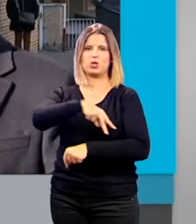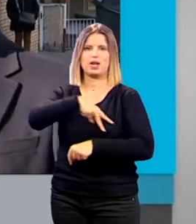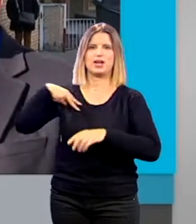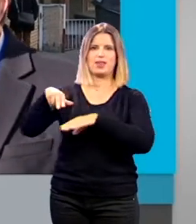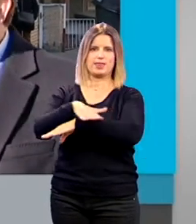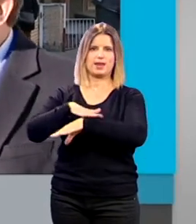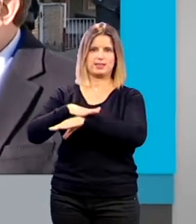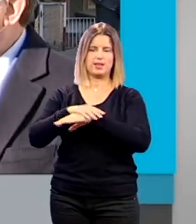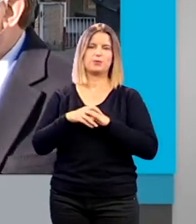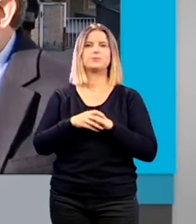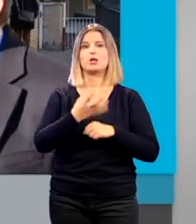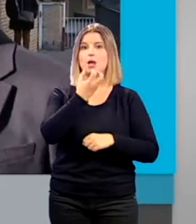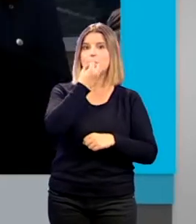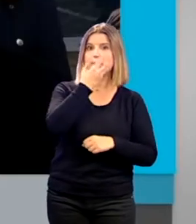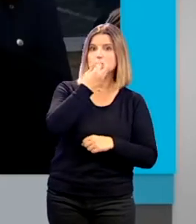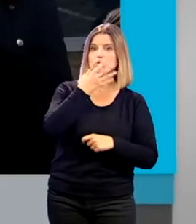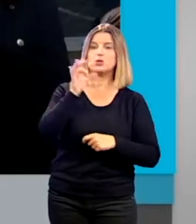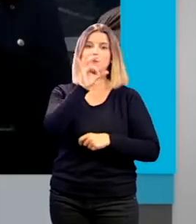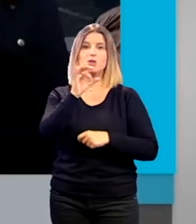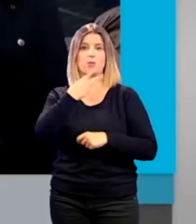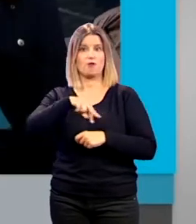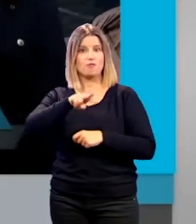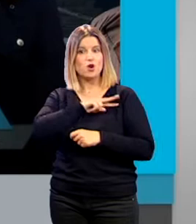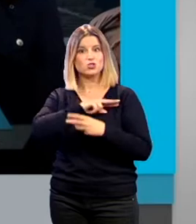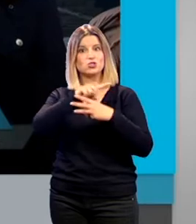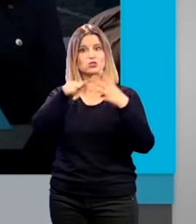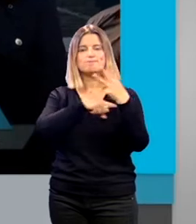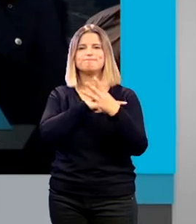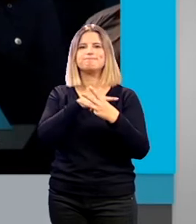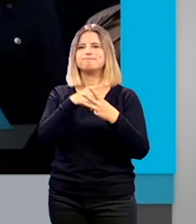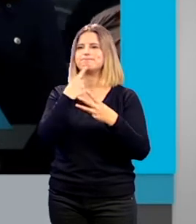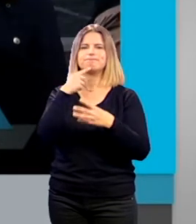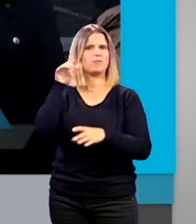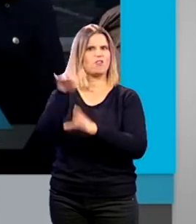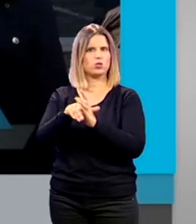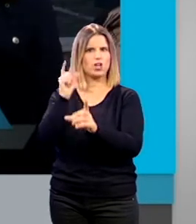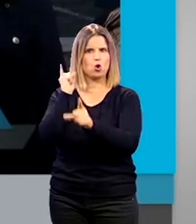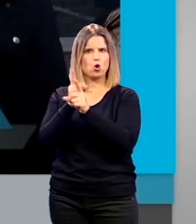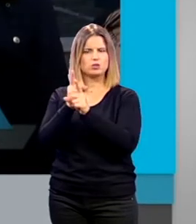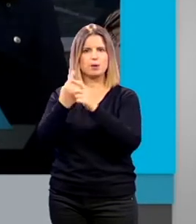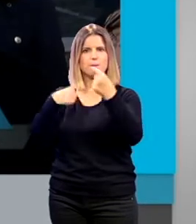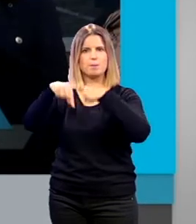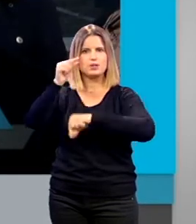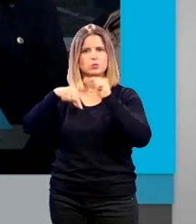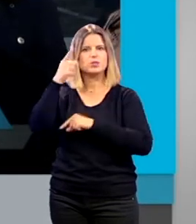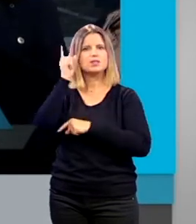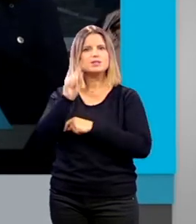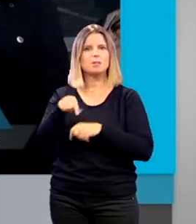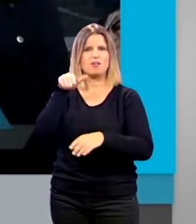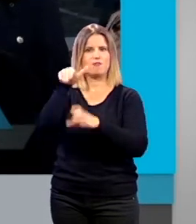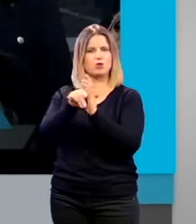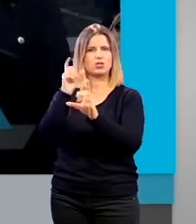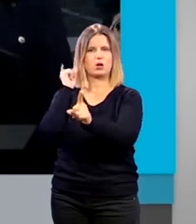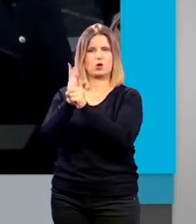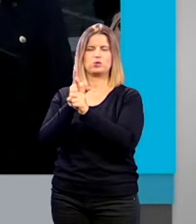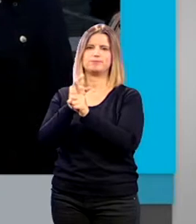tanto el Partido Socialista como Podemos y como Vox han sido capaces de decir de votar en contra de esos presupuestos y de votar en contra algo tan